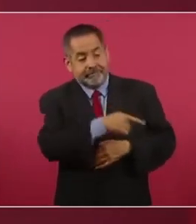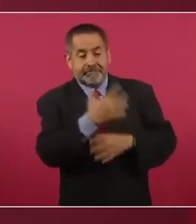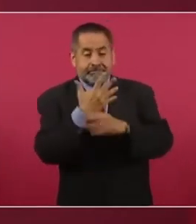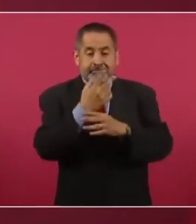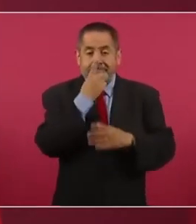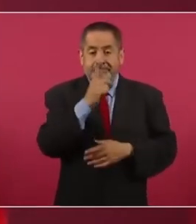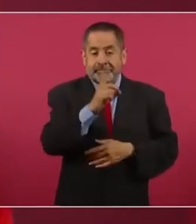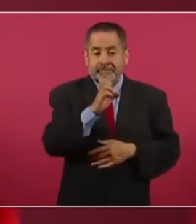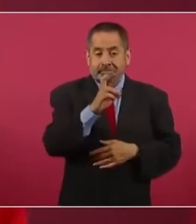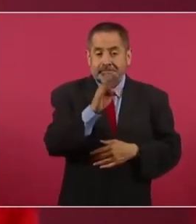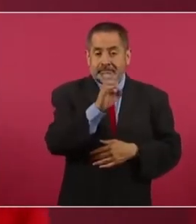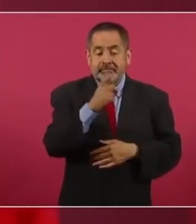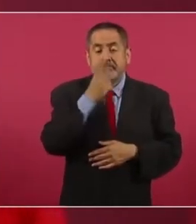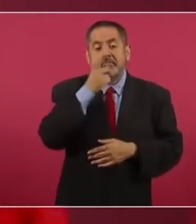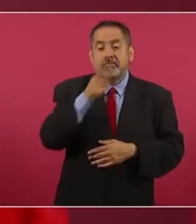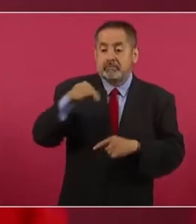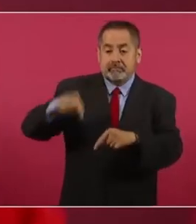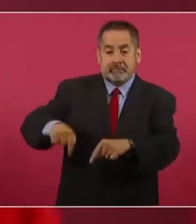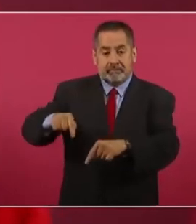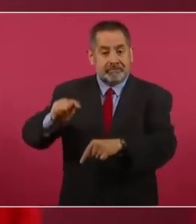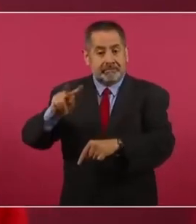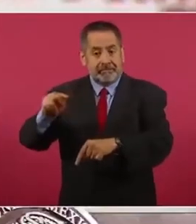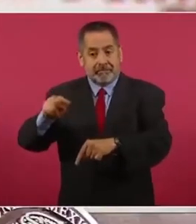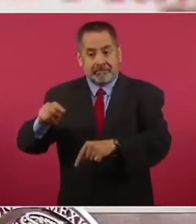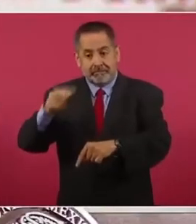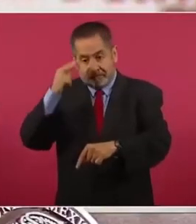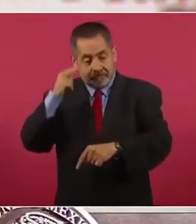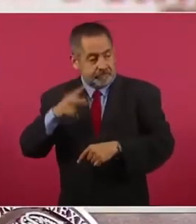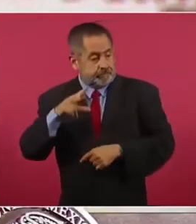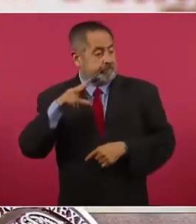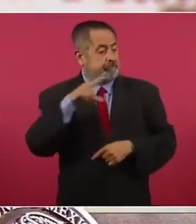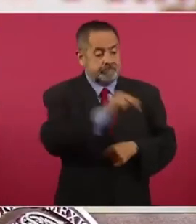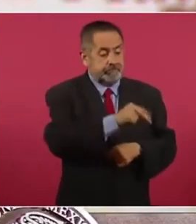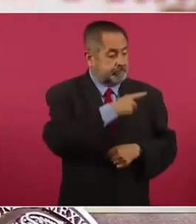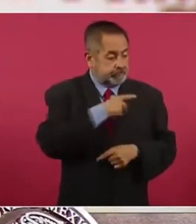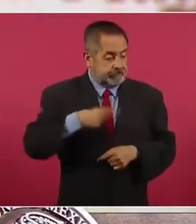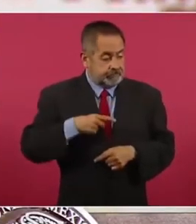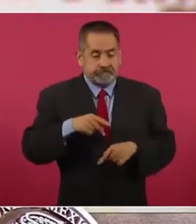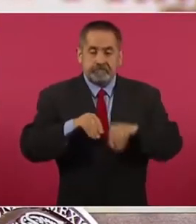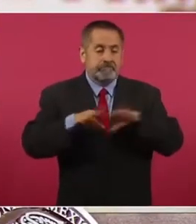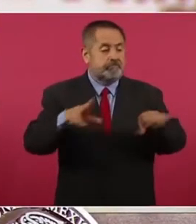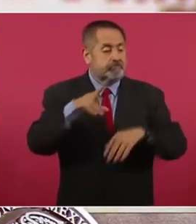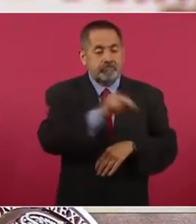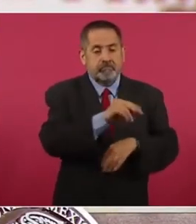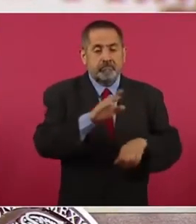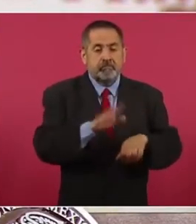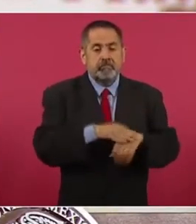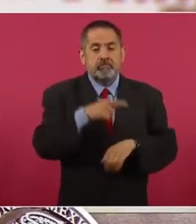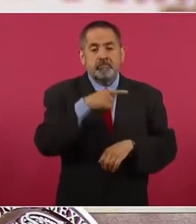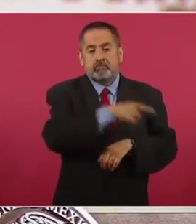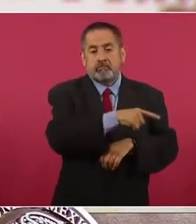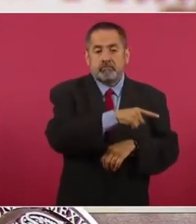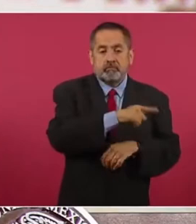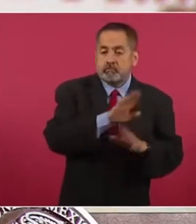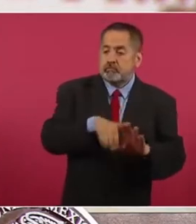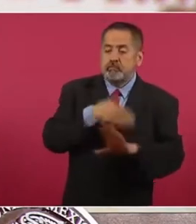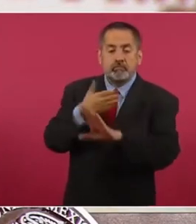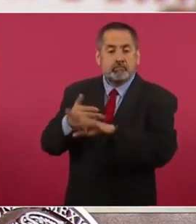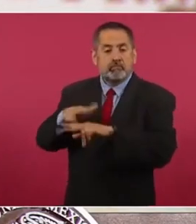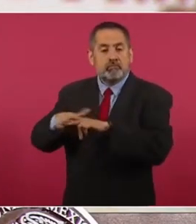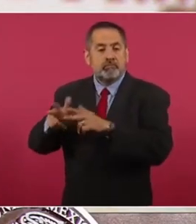lo había vetado en México tras su aparición en la campaña en contra del tramo 5 del Tren Maya,